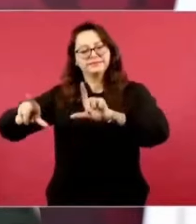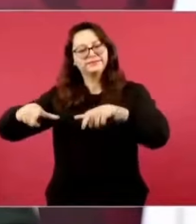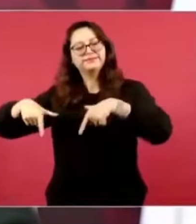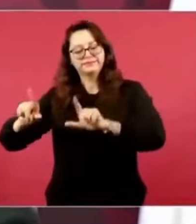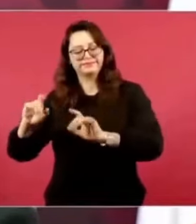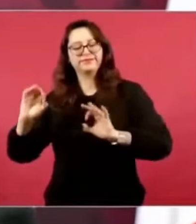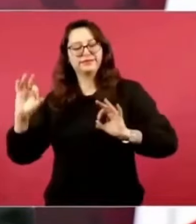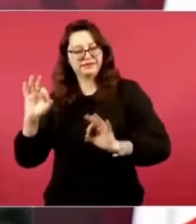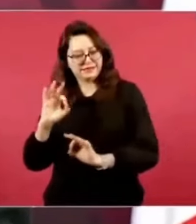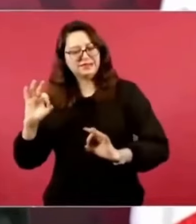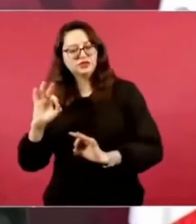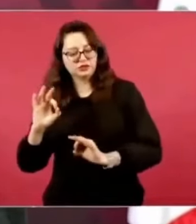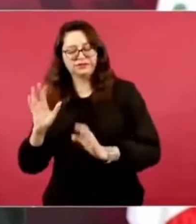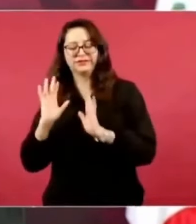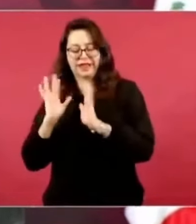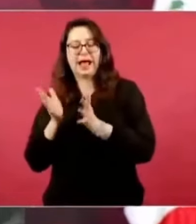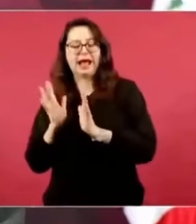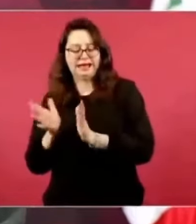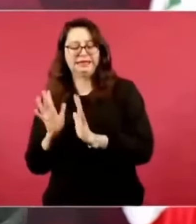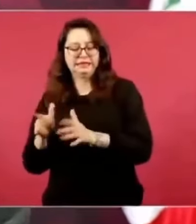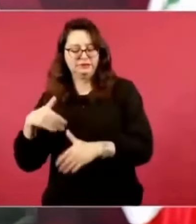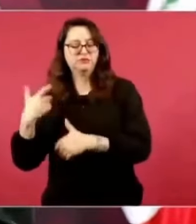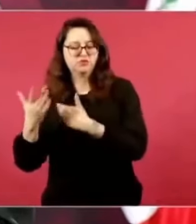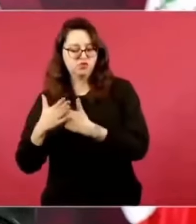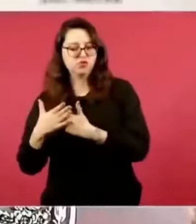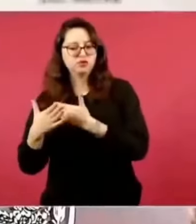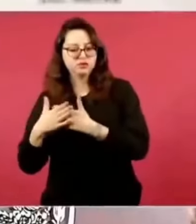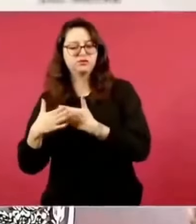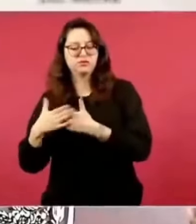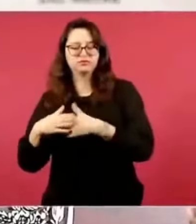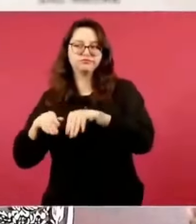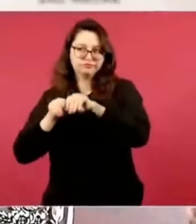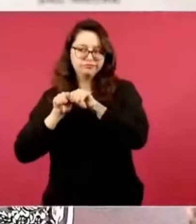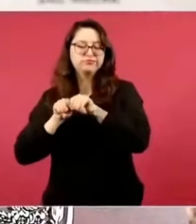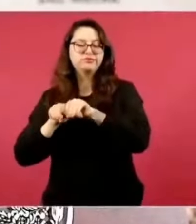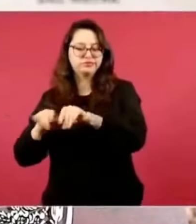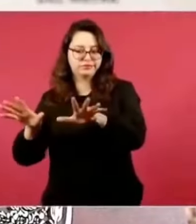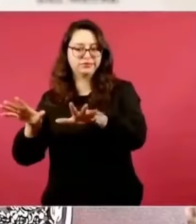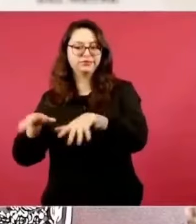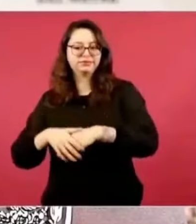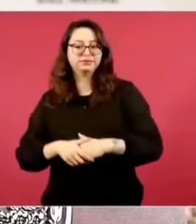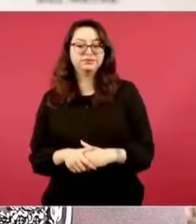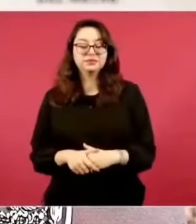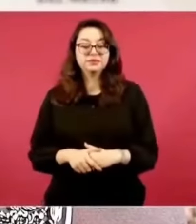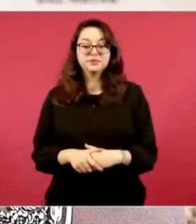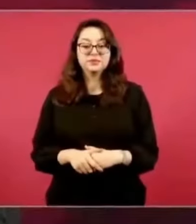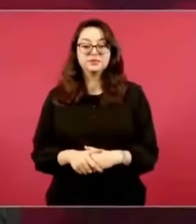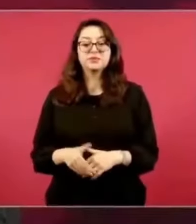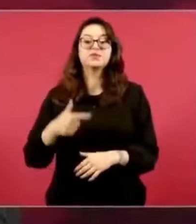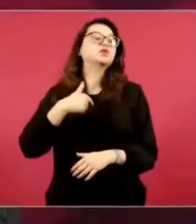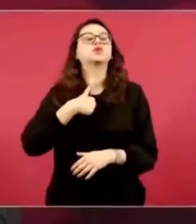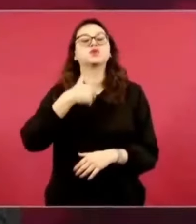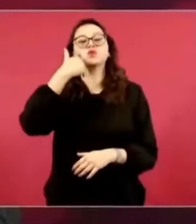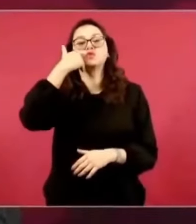Y quiero iniciar en Tic-Toc